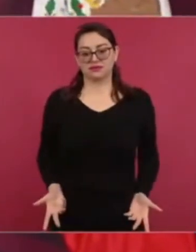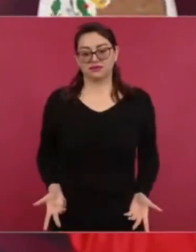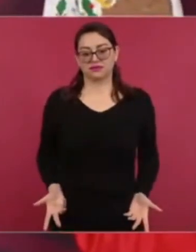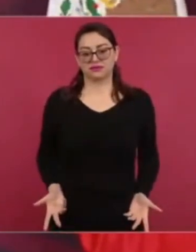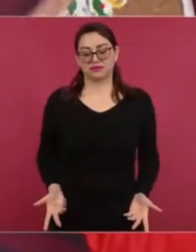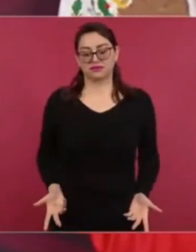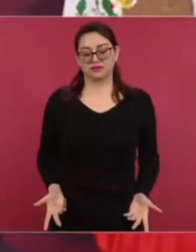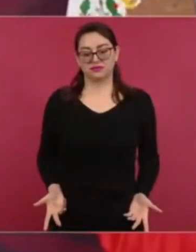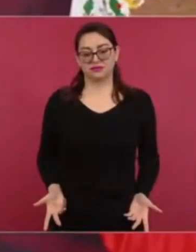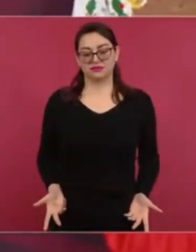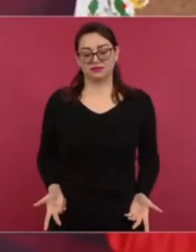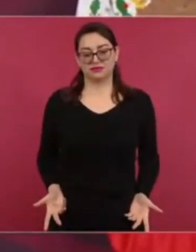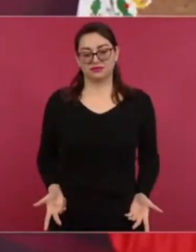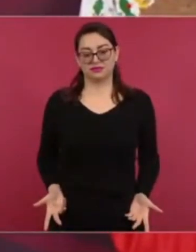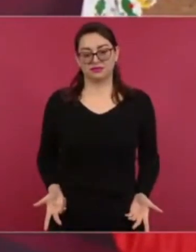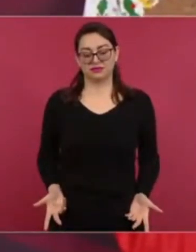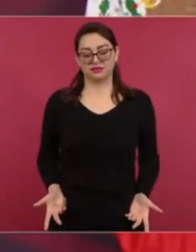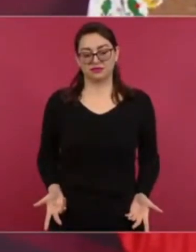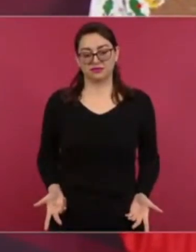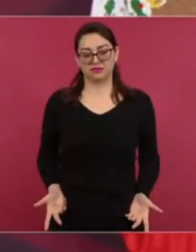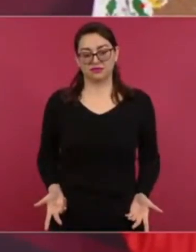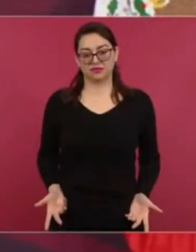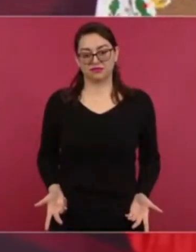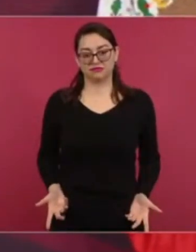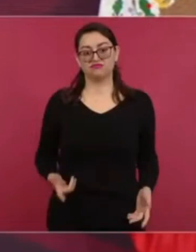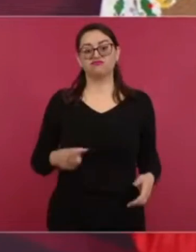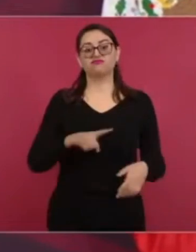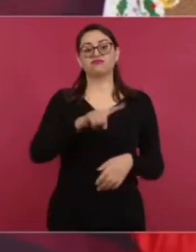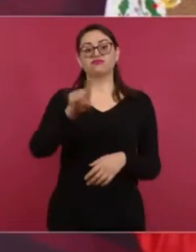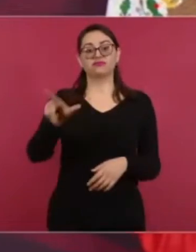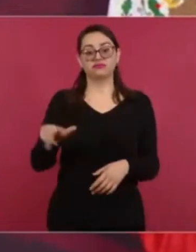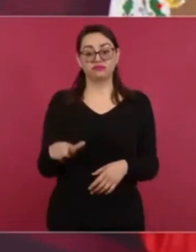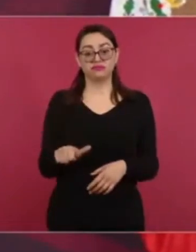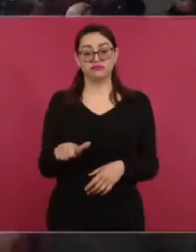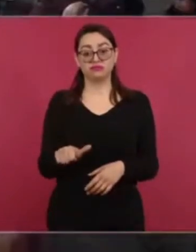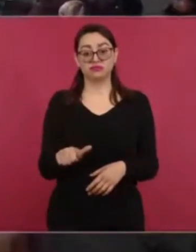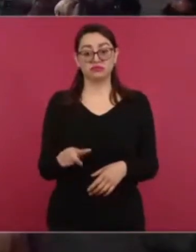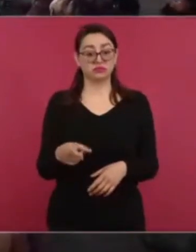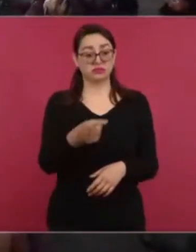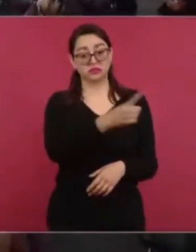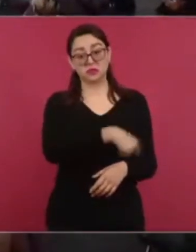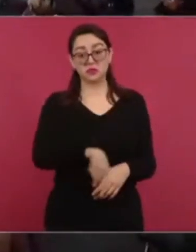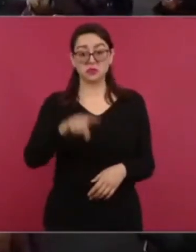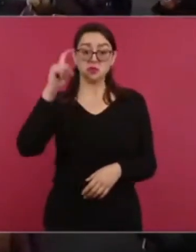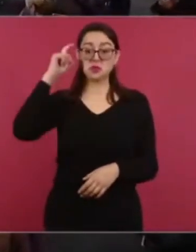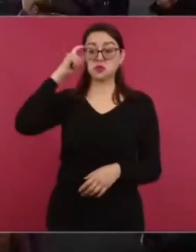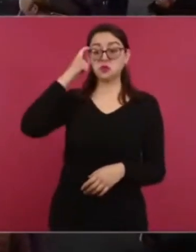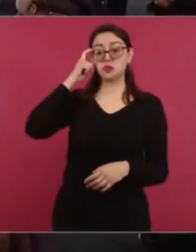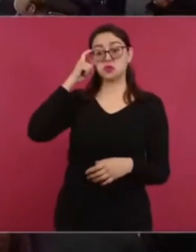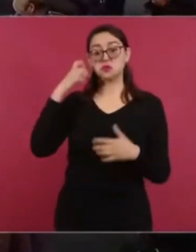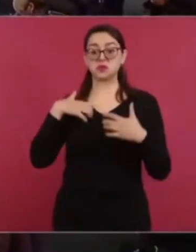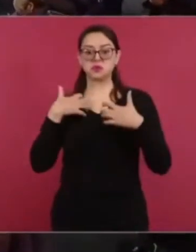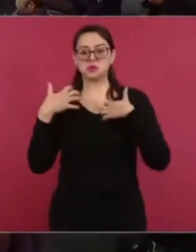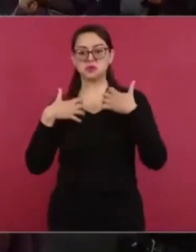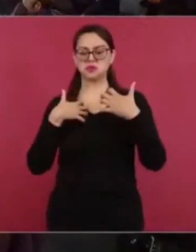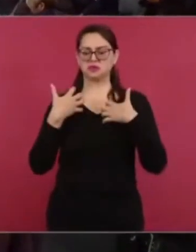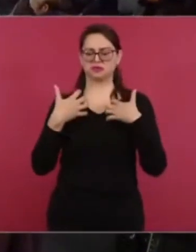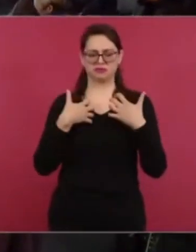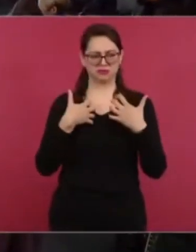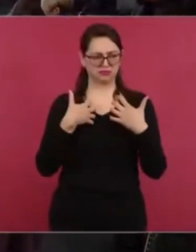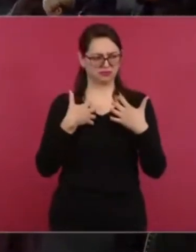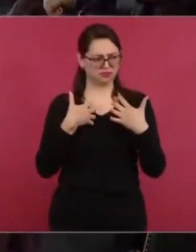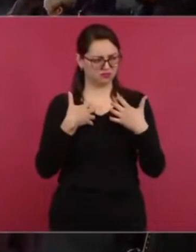porque ese fue el argumento después su supuesto enojo, ¿no? es que